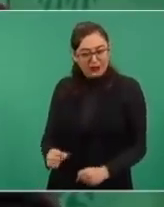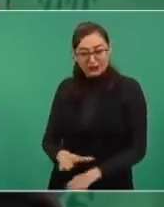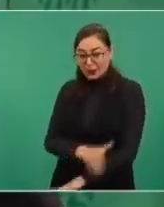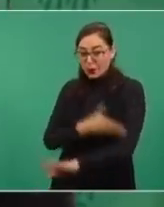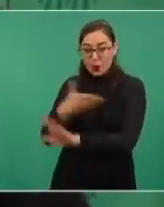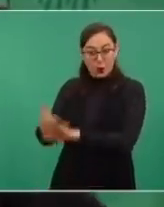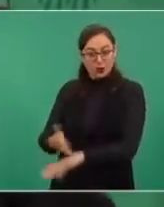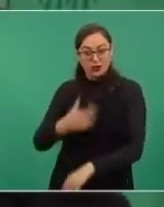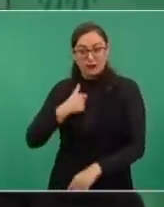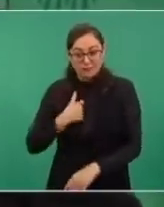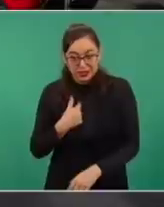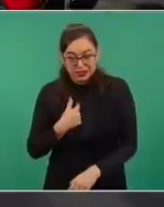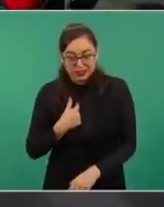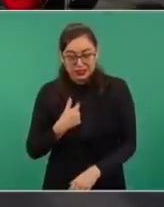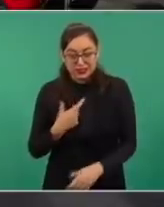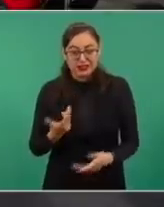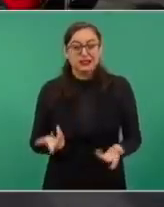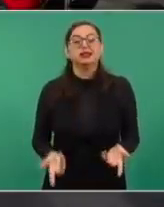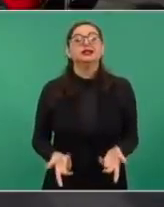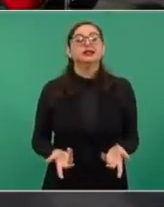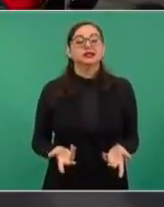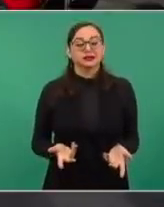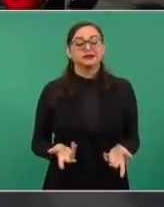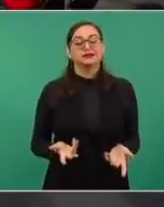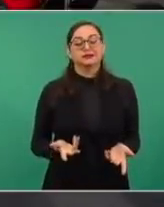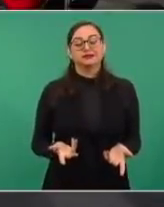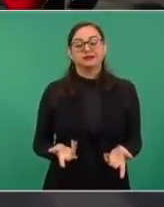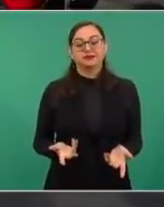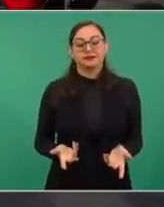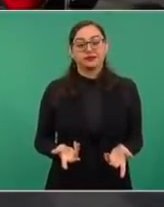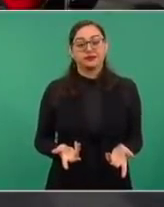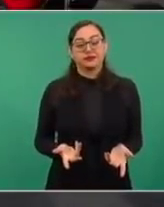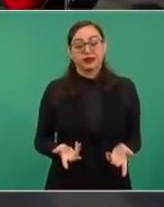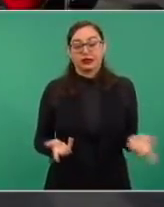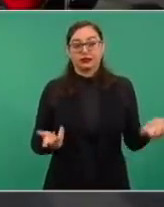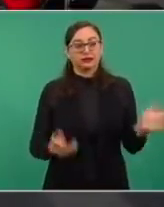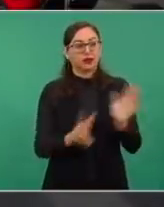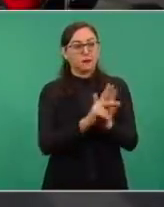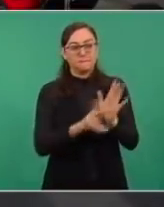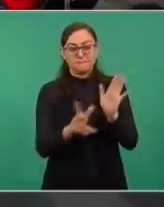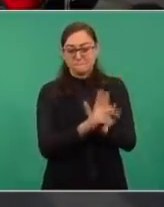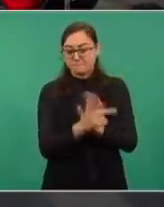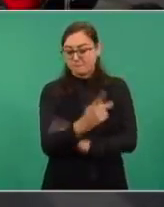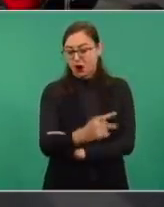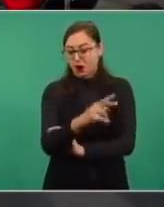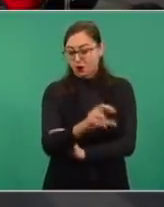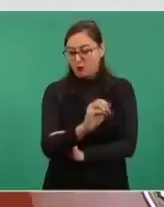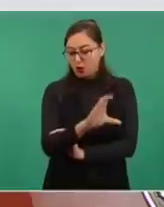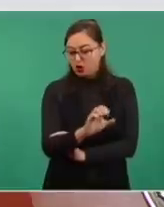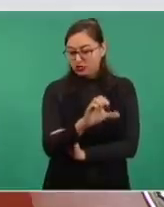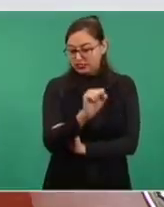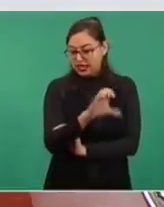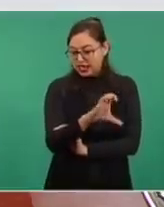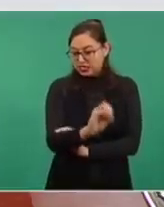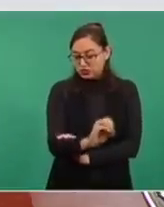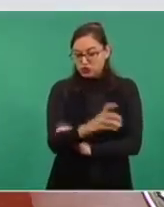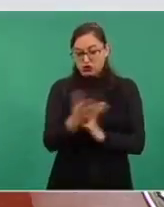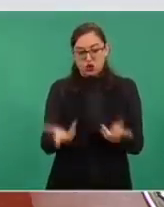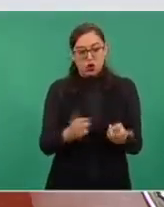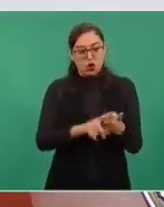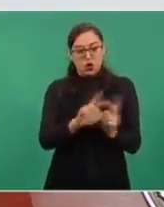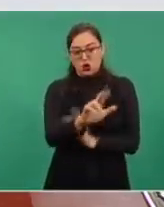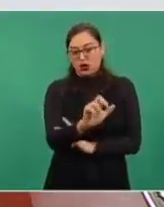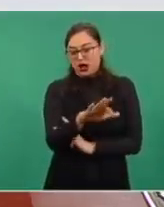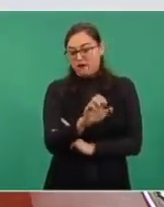El proceso que está convertido en un pasquín, ya ni hablemos del